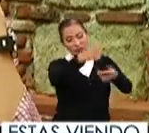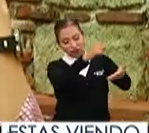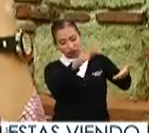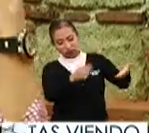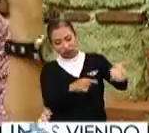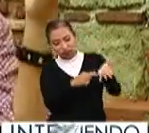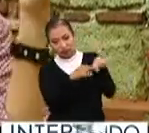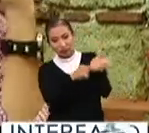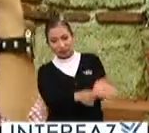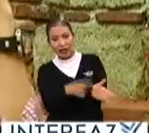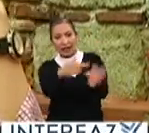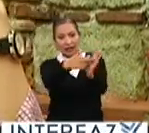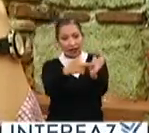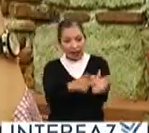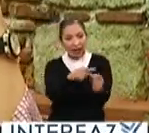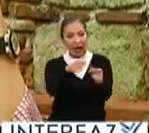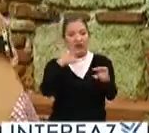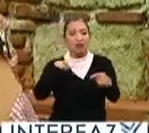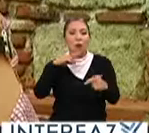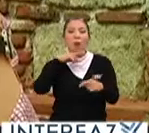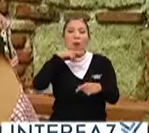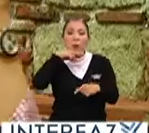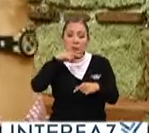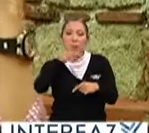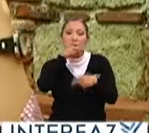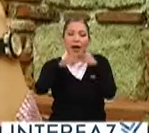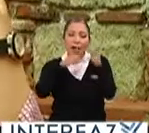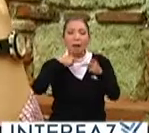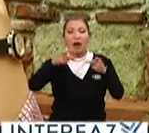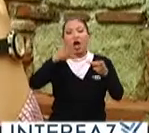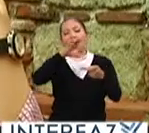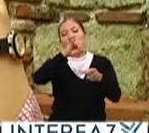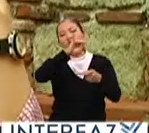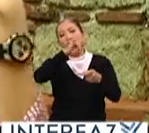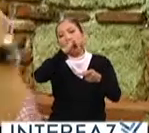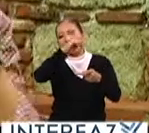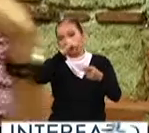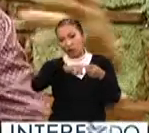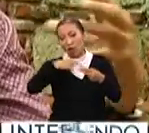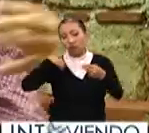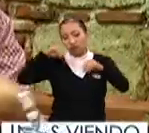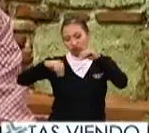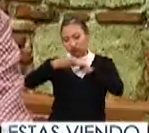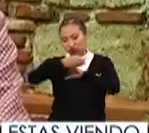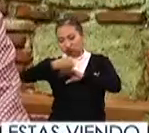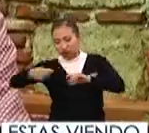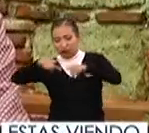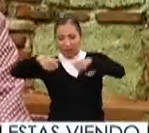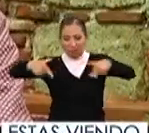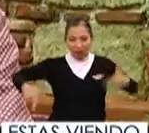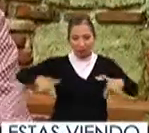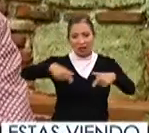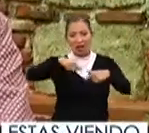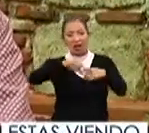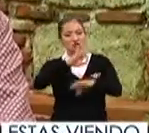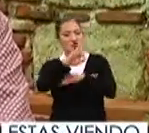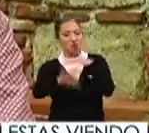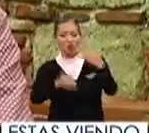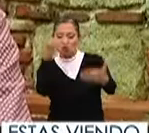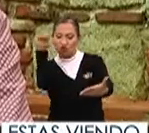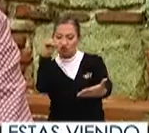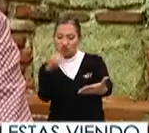Cicril, con reglas, con vocabulario, con conjugación, con construcción gramatical, con todo.